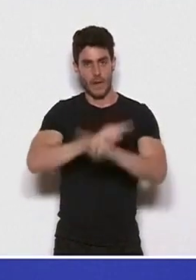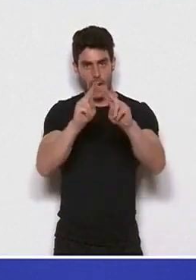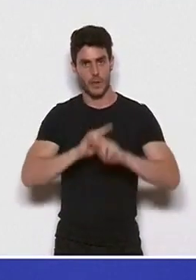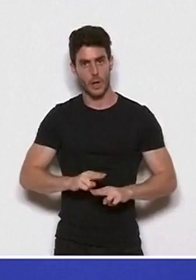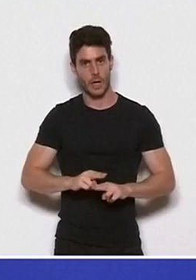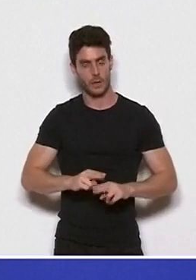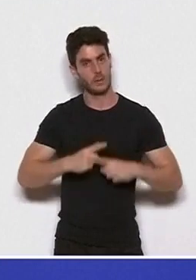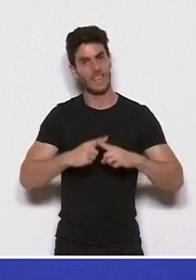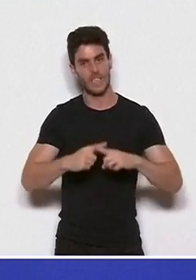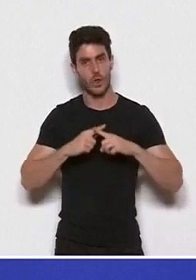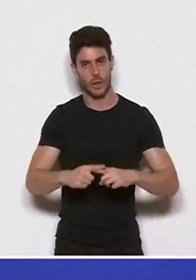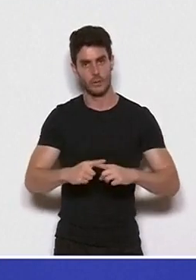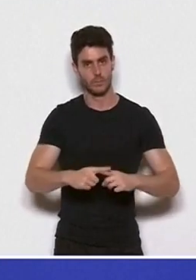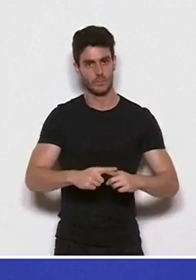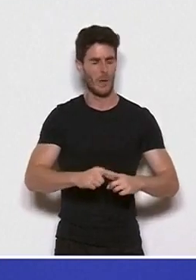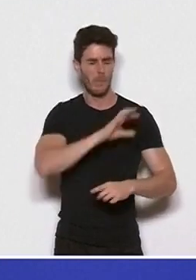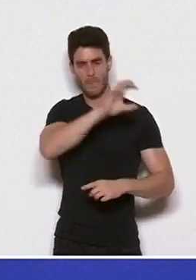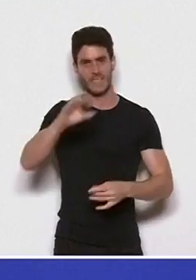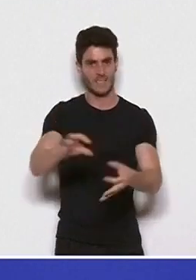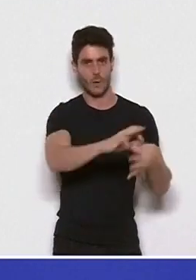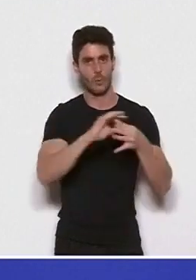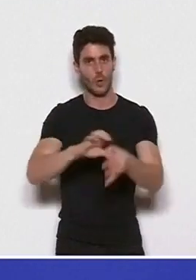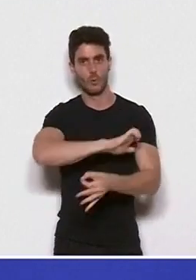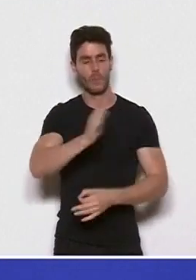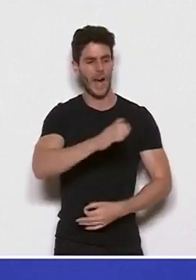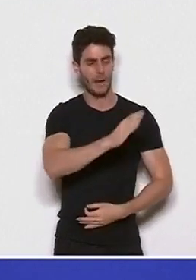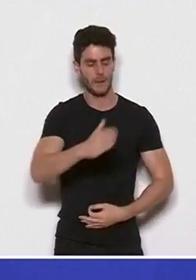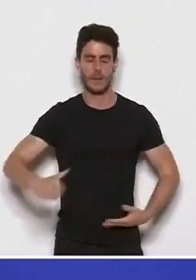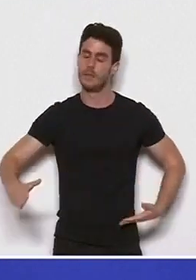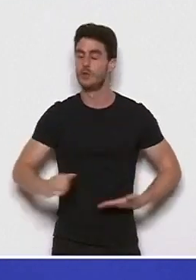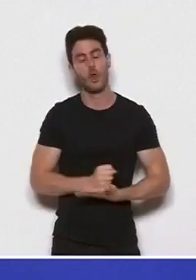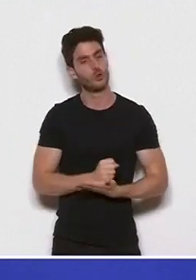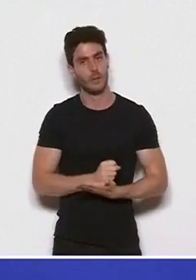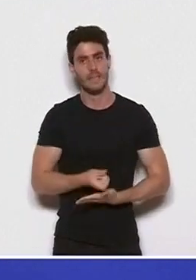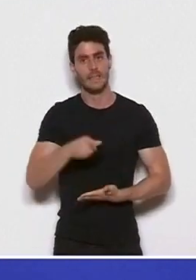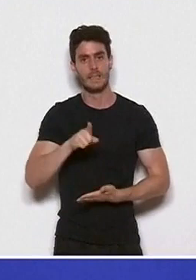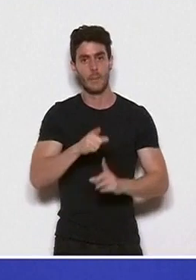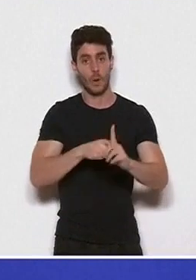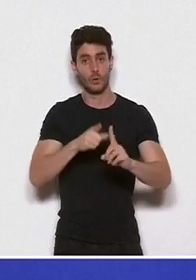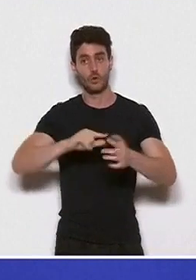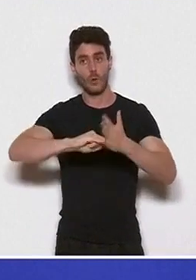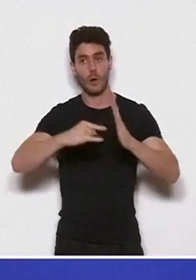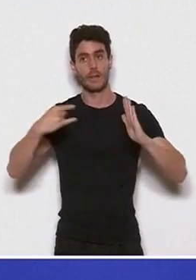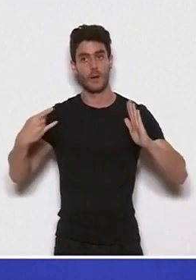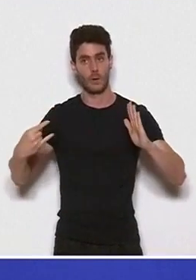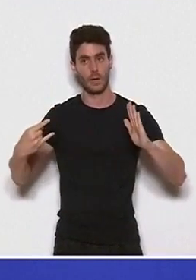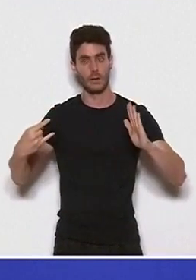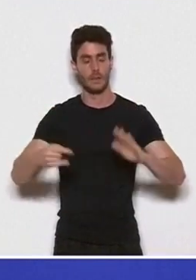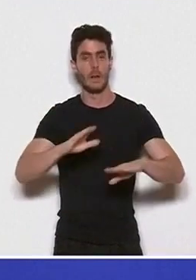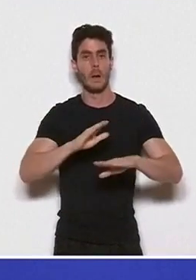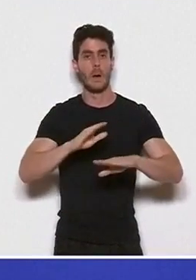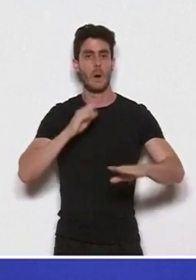transnacional, afecta a todos los países de la Unión sin excepción y emplea las nuevas tecnologías para